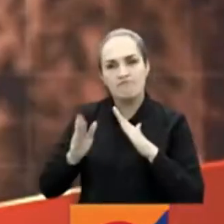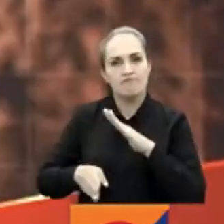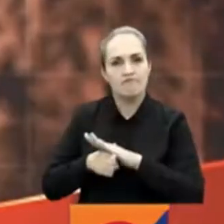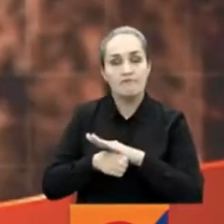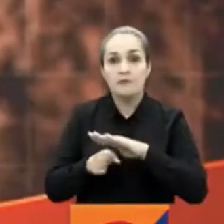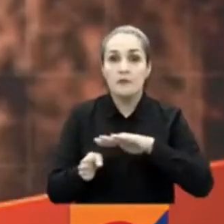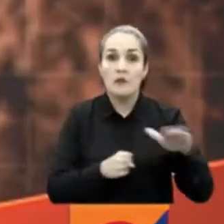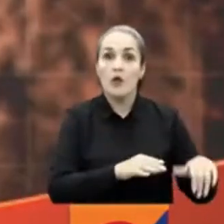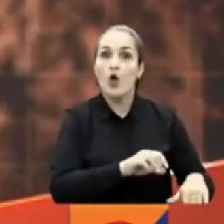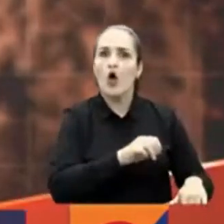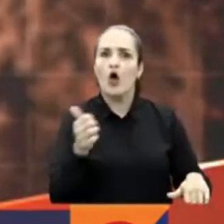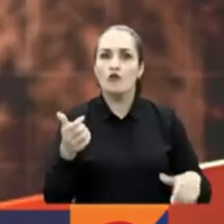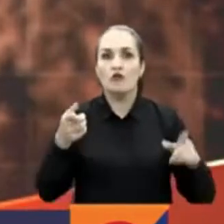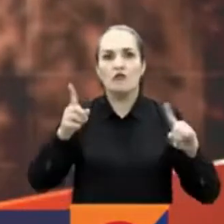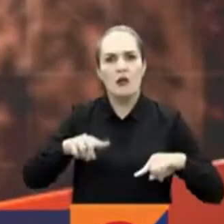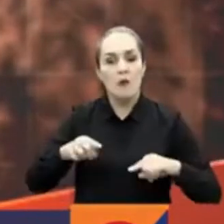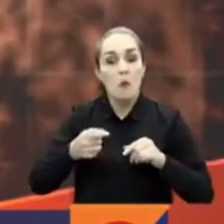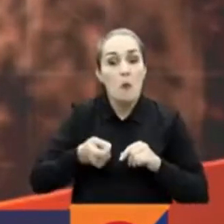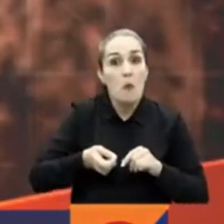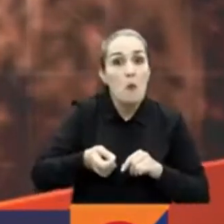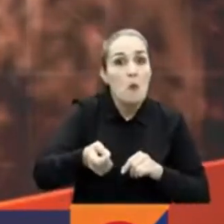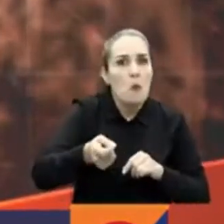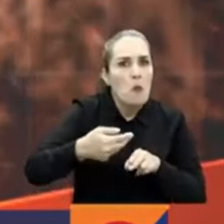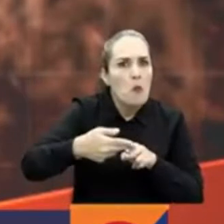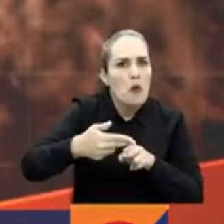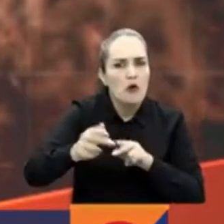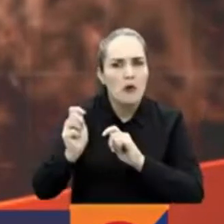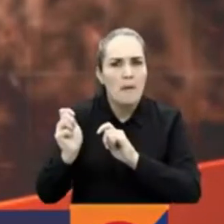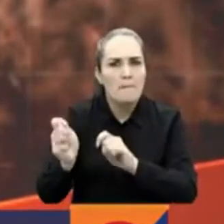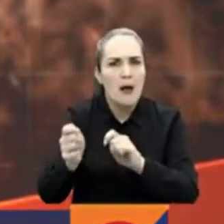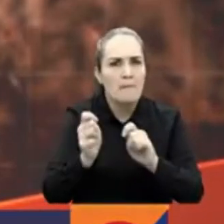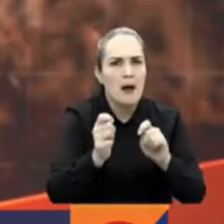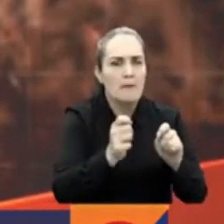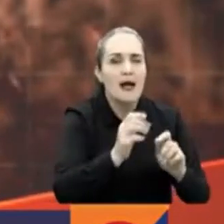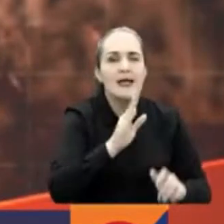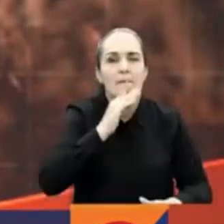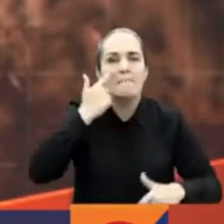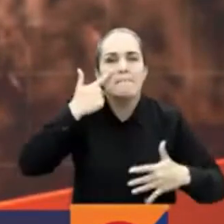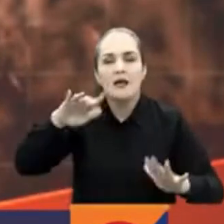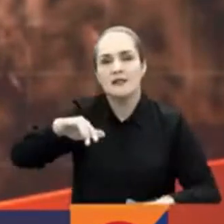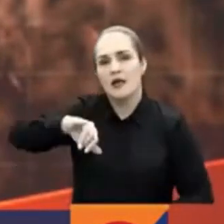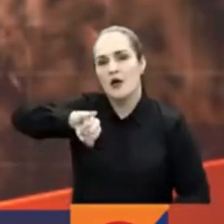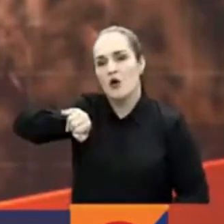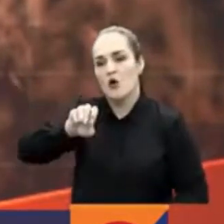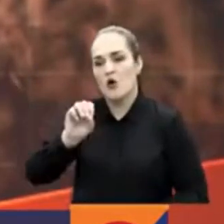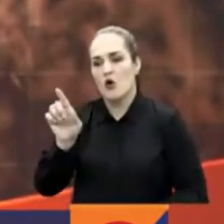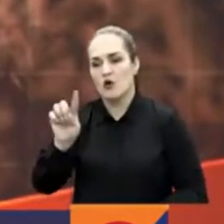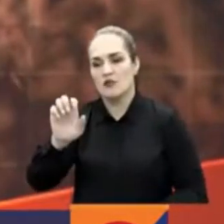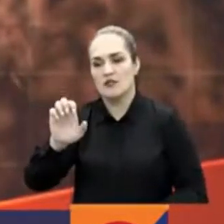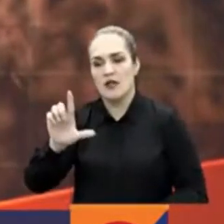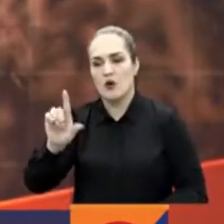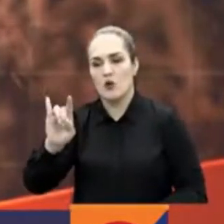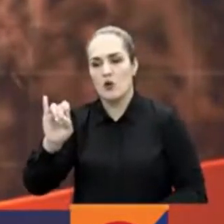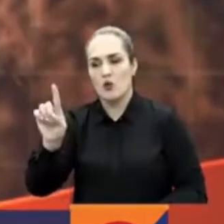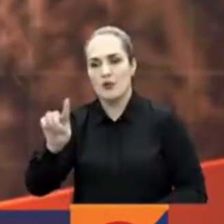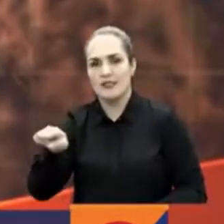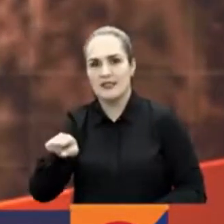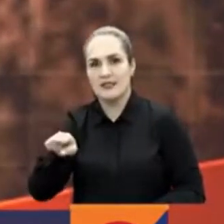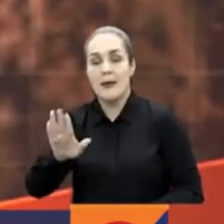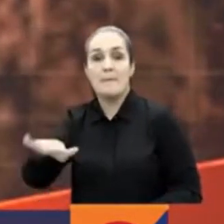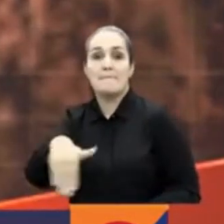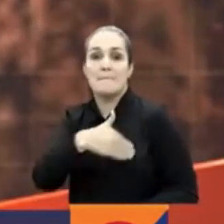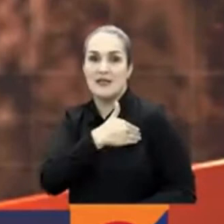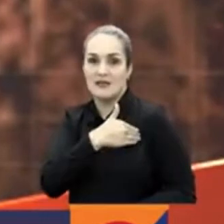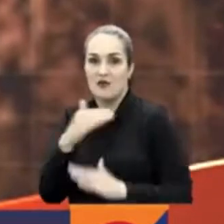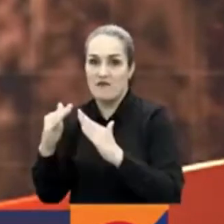Y otras designaciones que anunciarían en las próximas horas serían las de José Luis Correa como ministro de Vivienda y María Isabel Urrutia en el Ministerio del